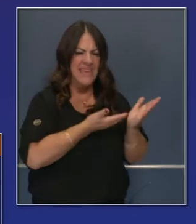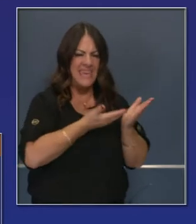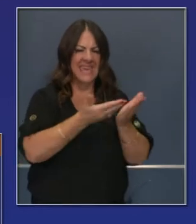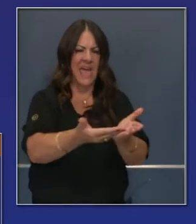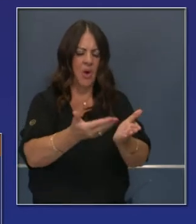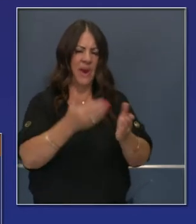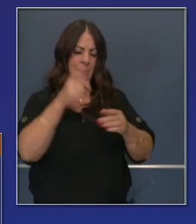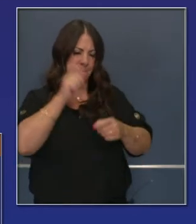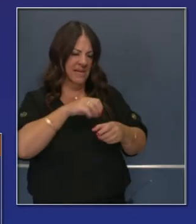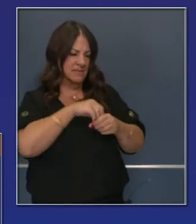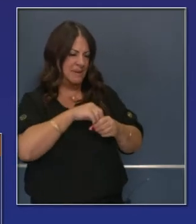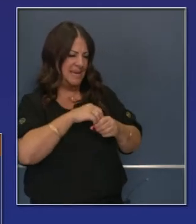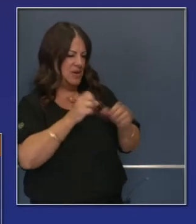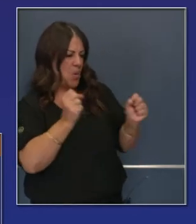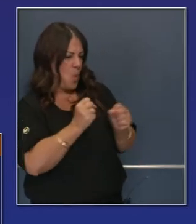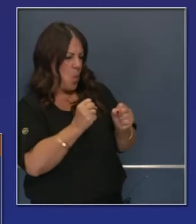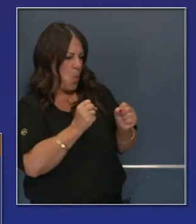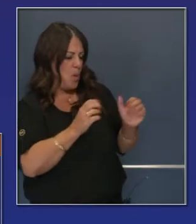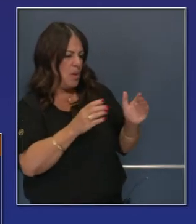distribuirlas,